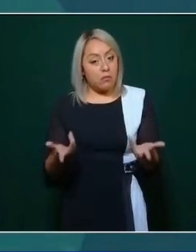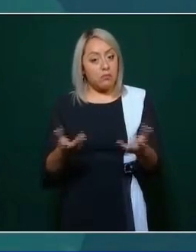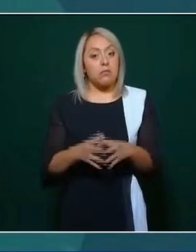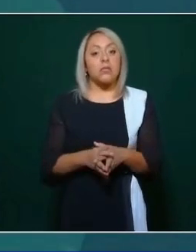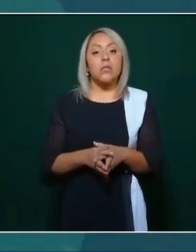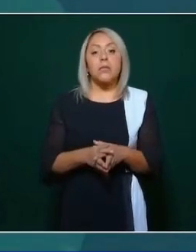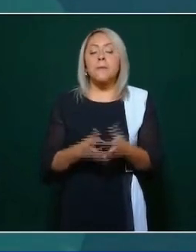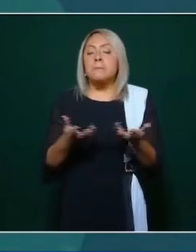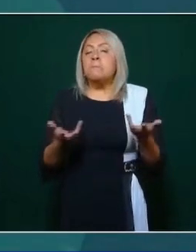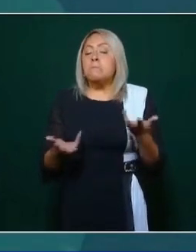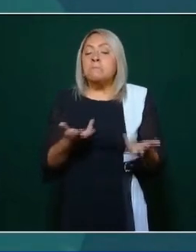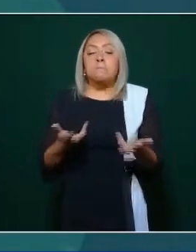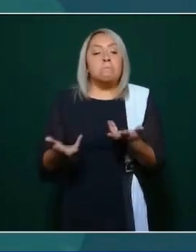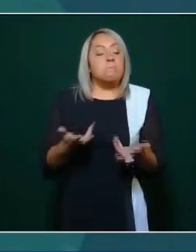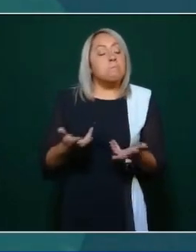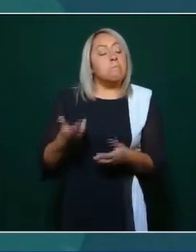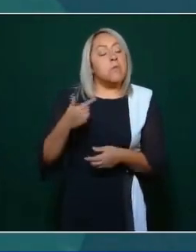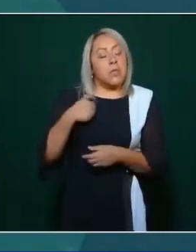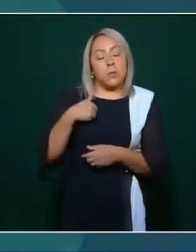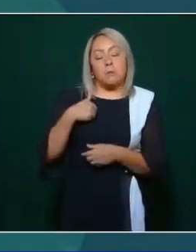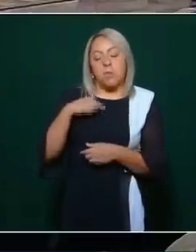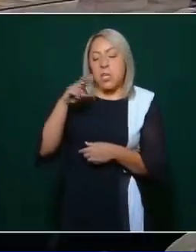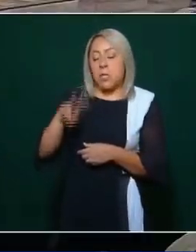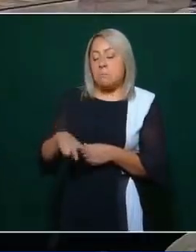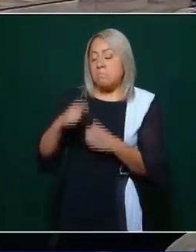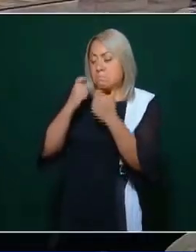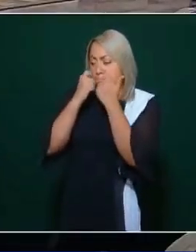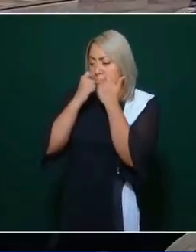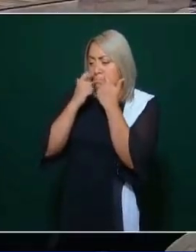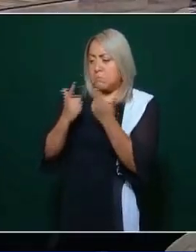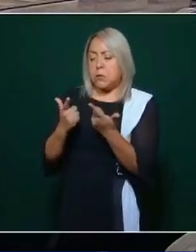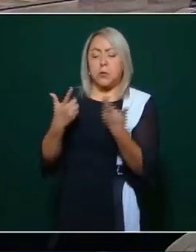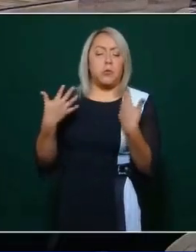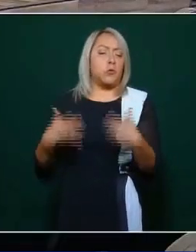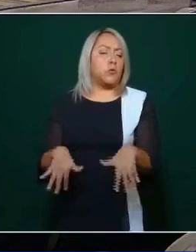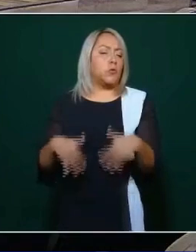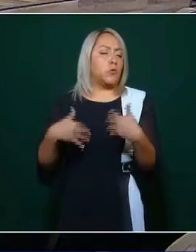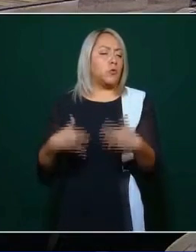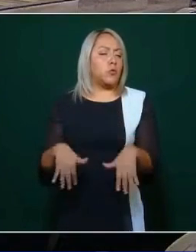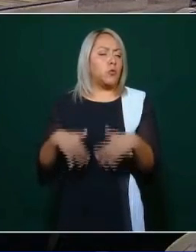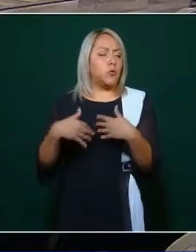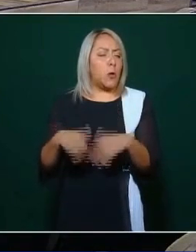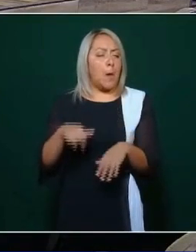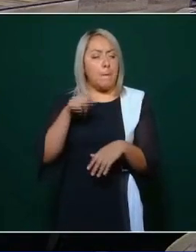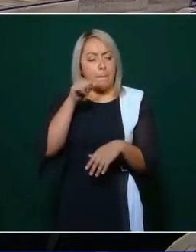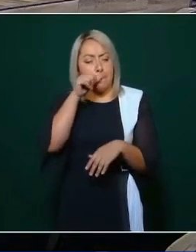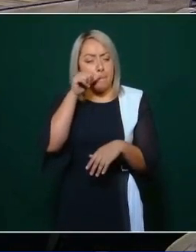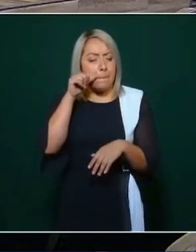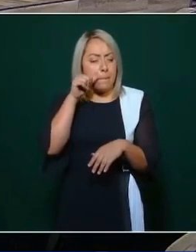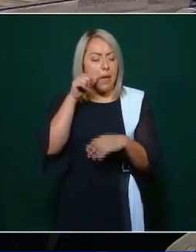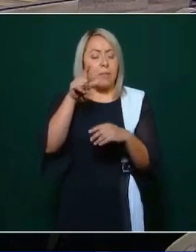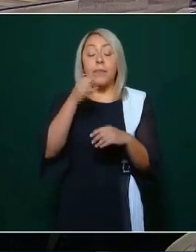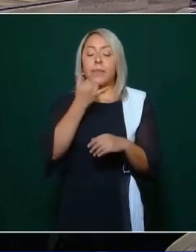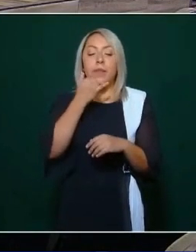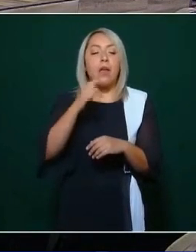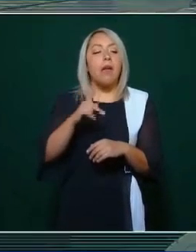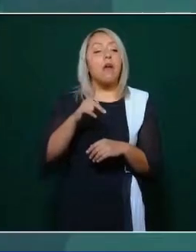Por eso yo admiro tanto a Francisco I. Madero, el apóstol de la democracia.